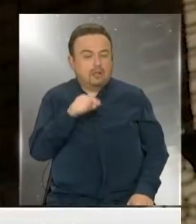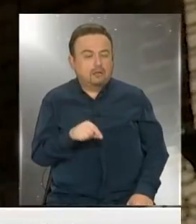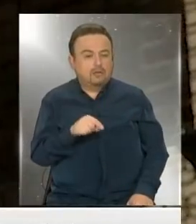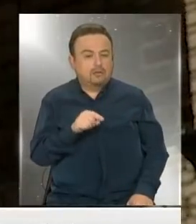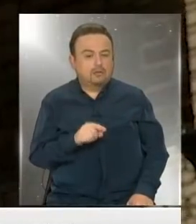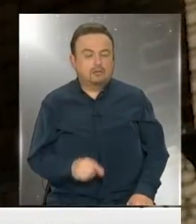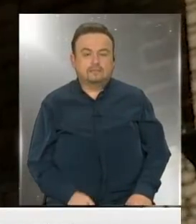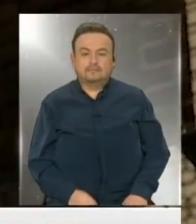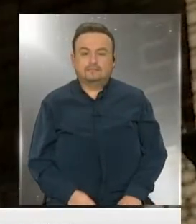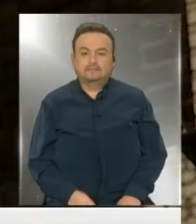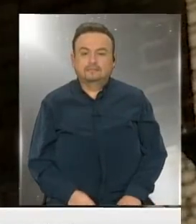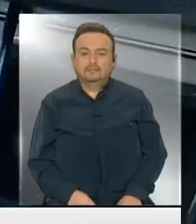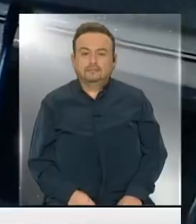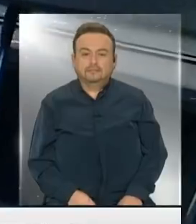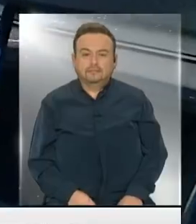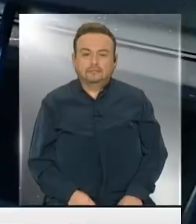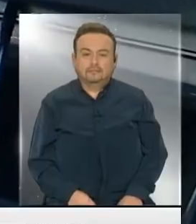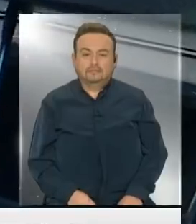en particular.